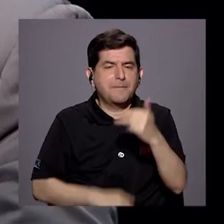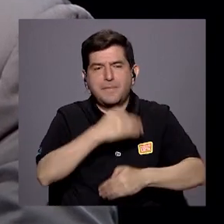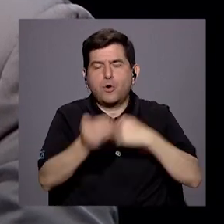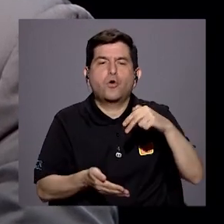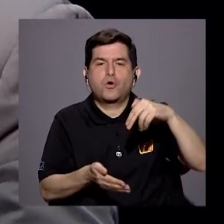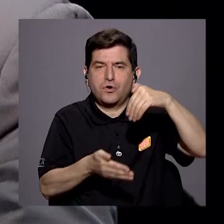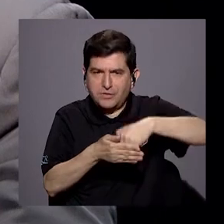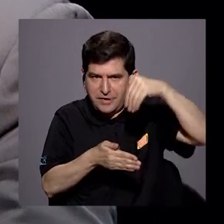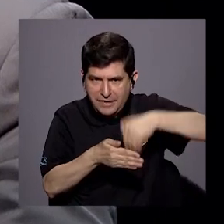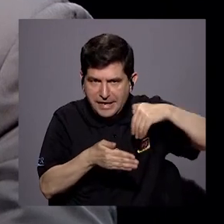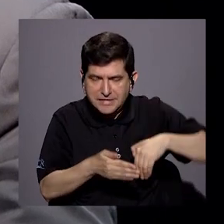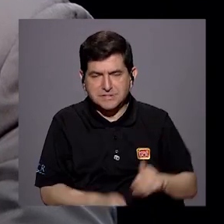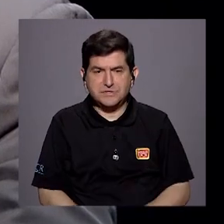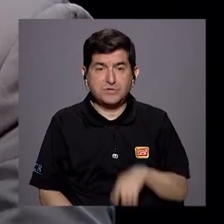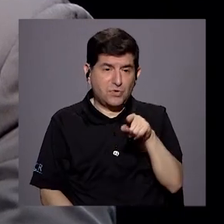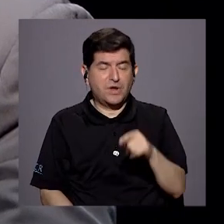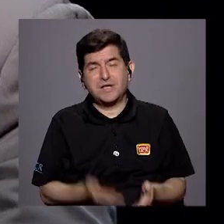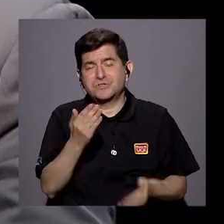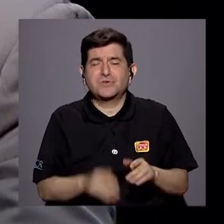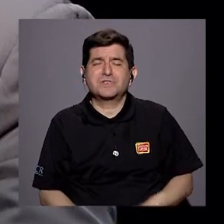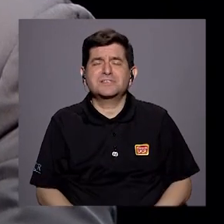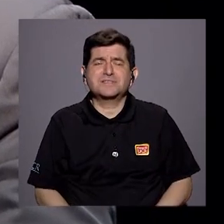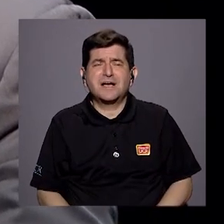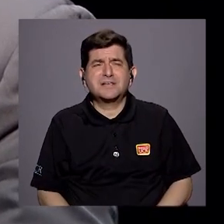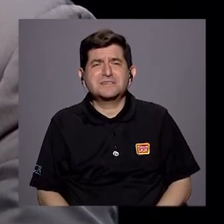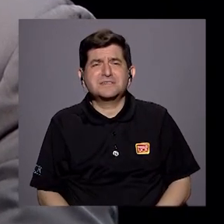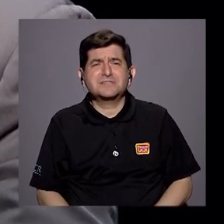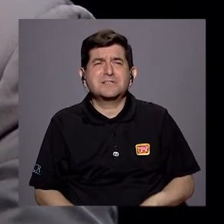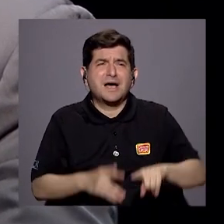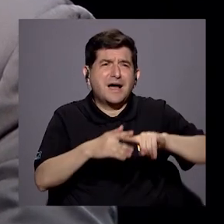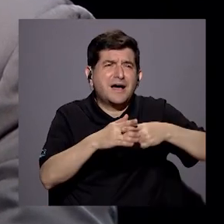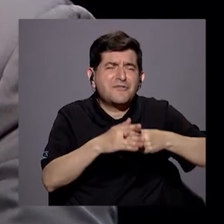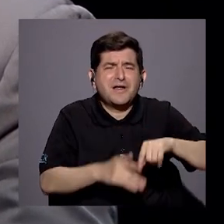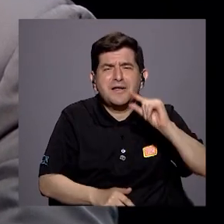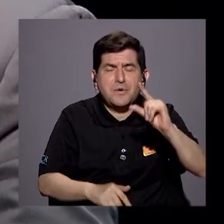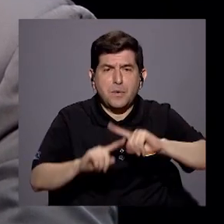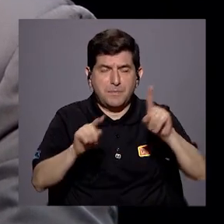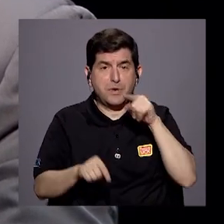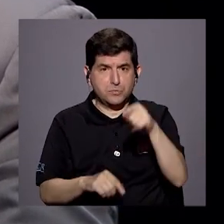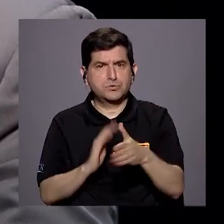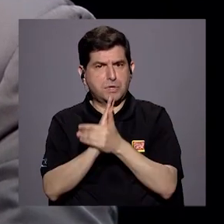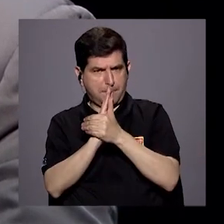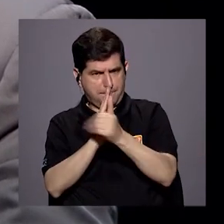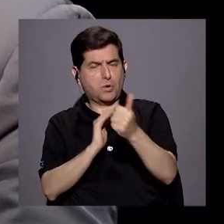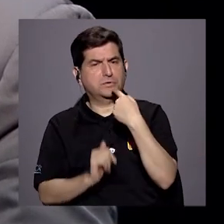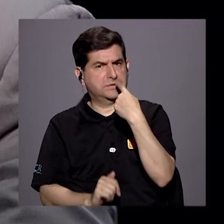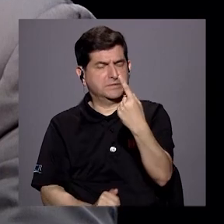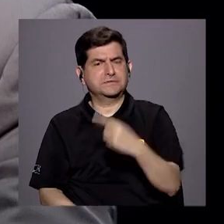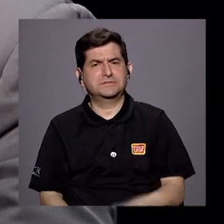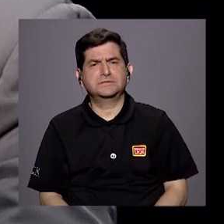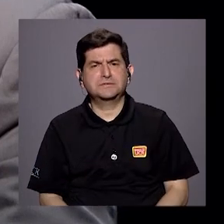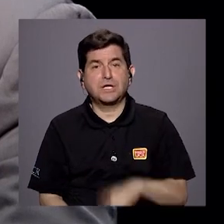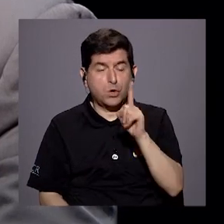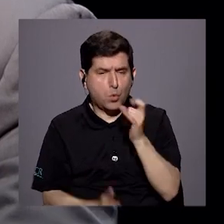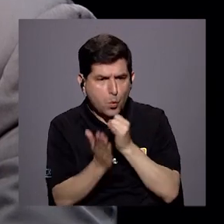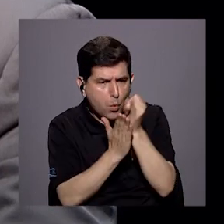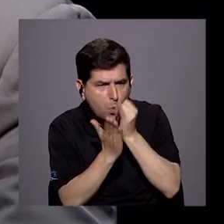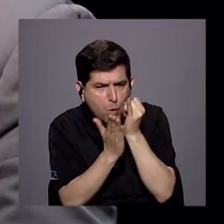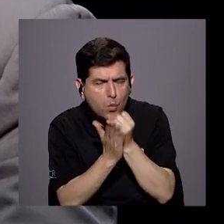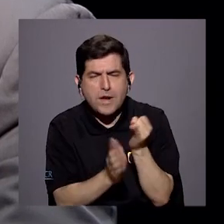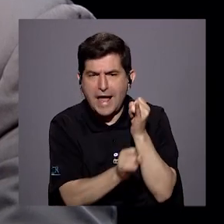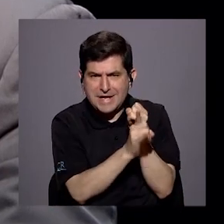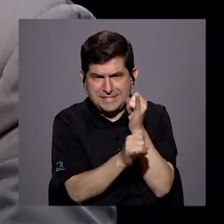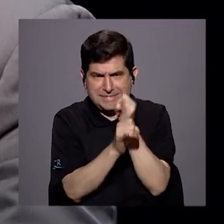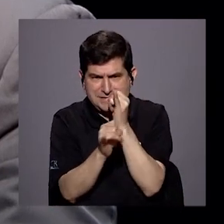inscripción. Vea que eso es muy paliativo. Usted me propone algo mucho más potente en el sentido de hacer una investigación de cuáles